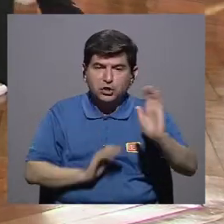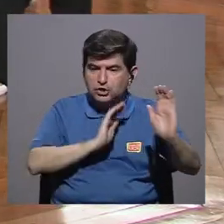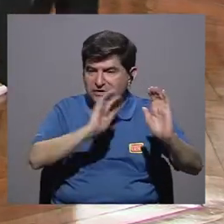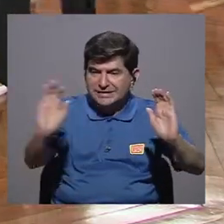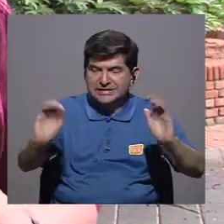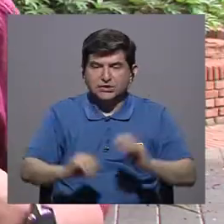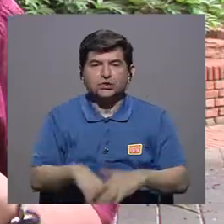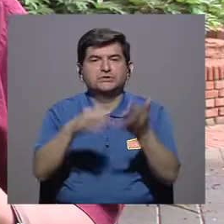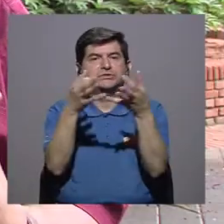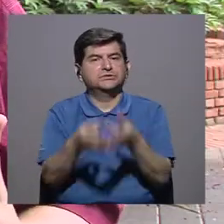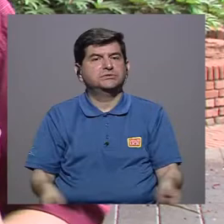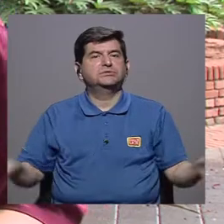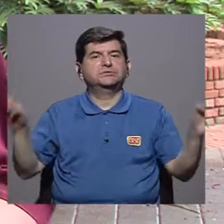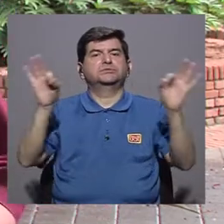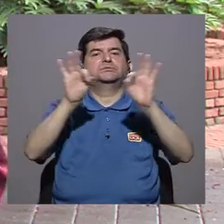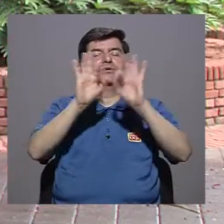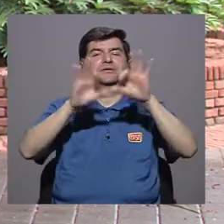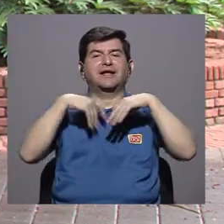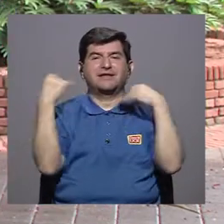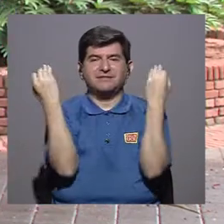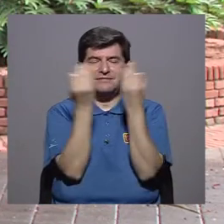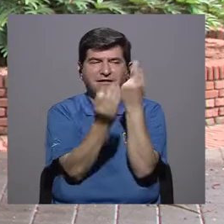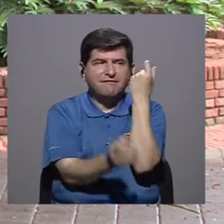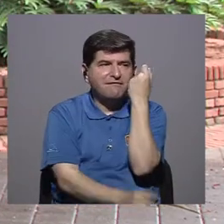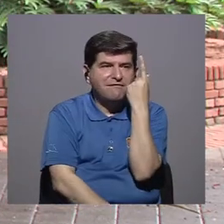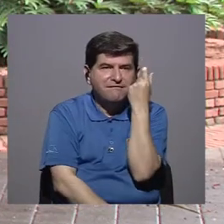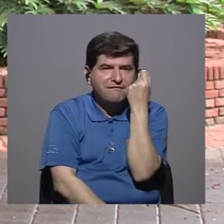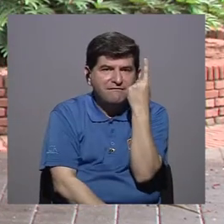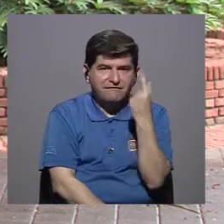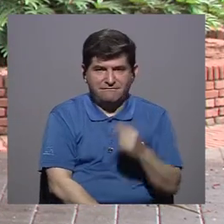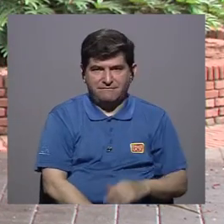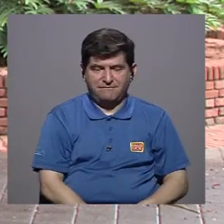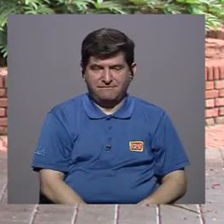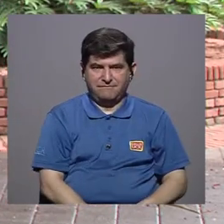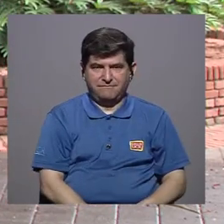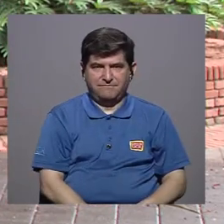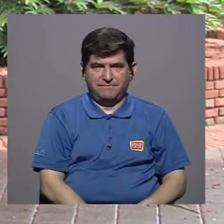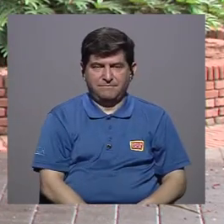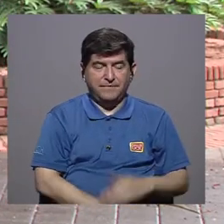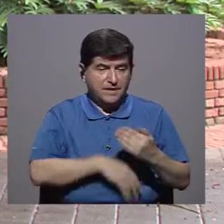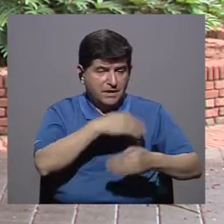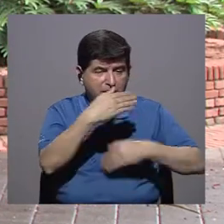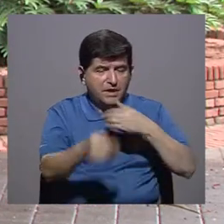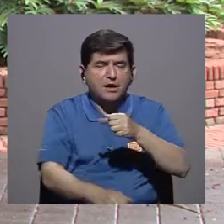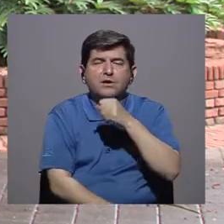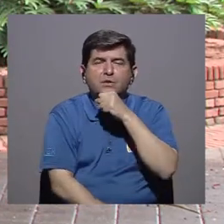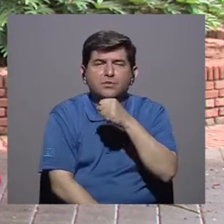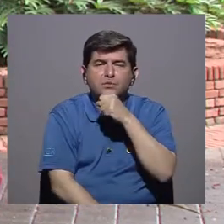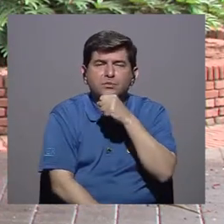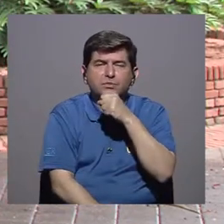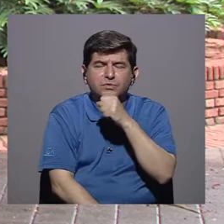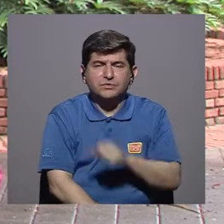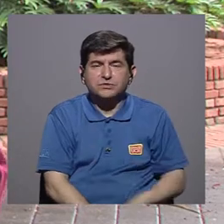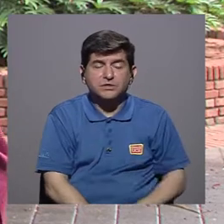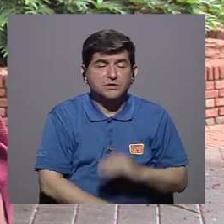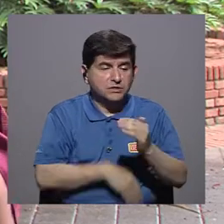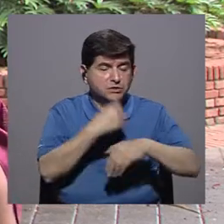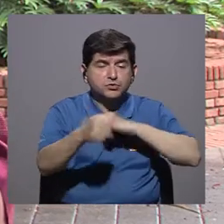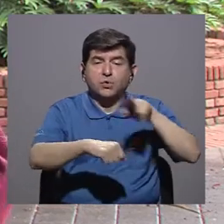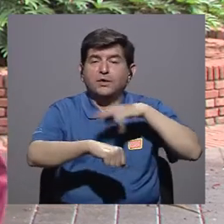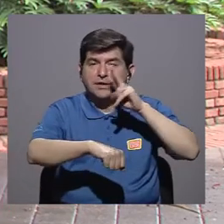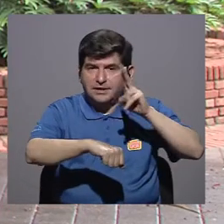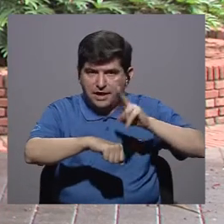menos niños. Es importante que las familias entiendan que el proceso de envejecimiento